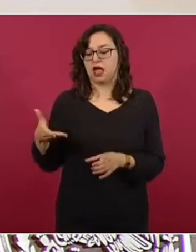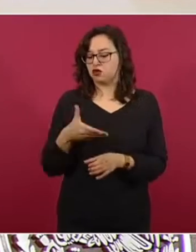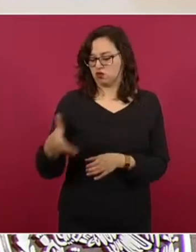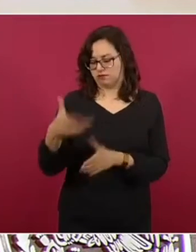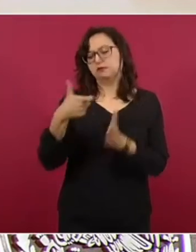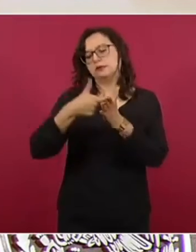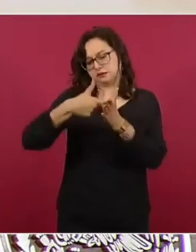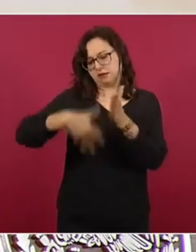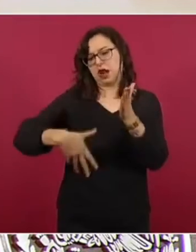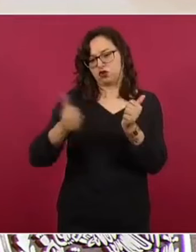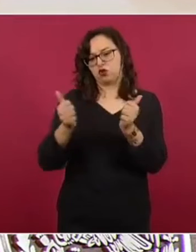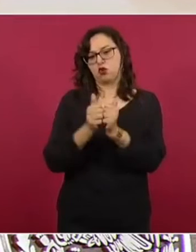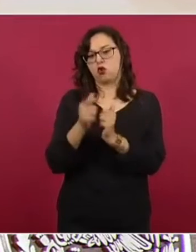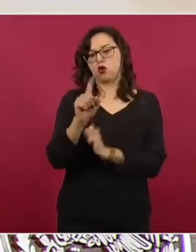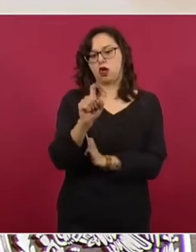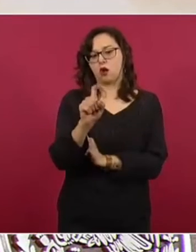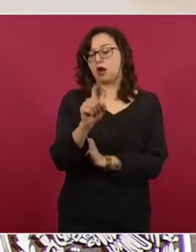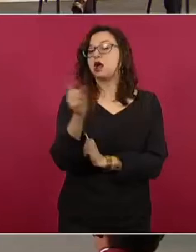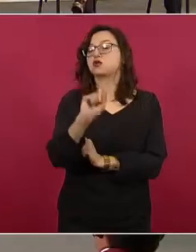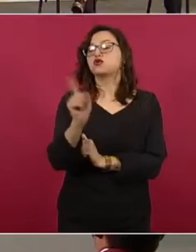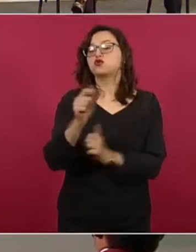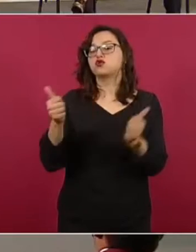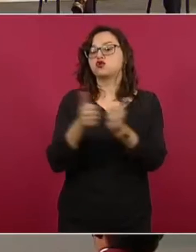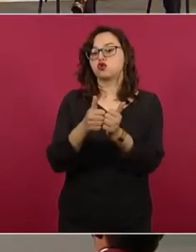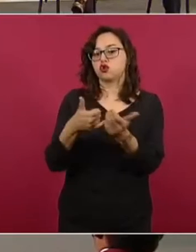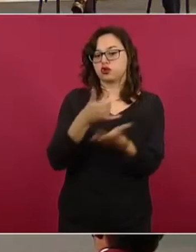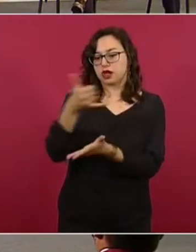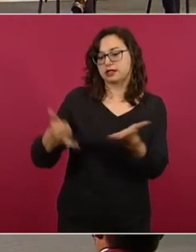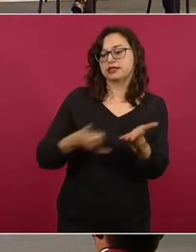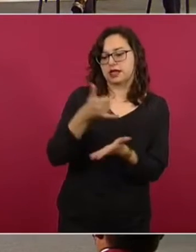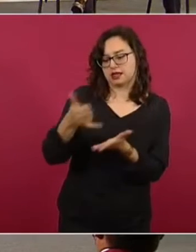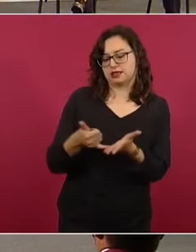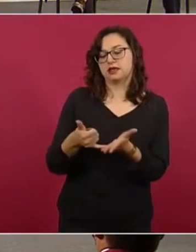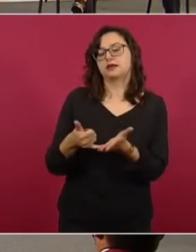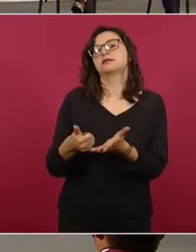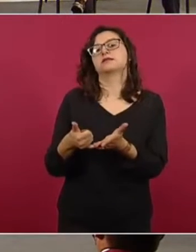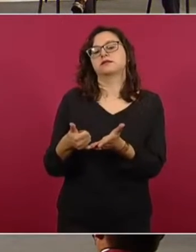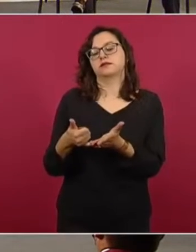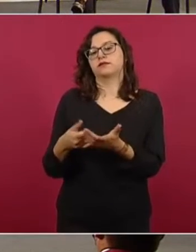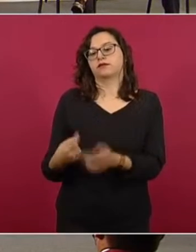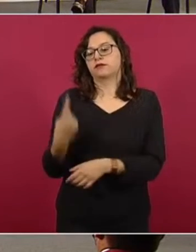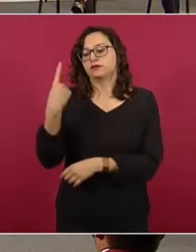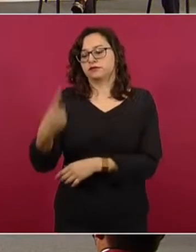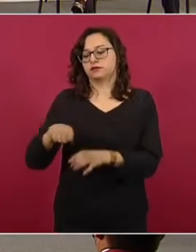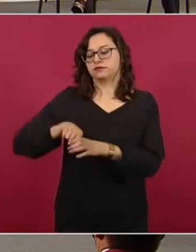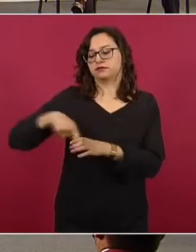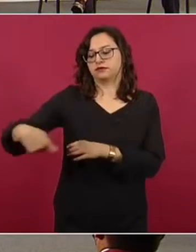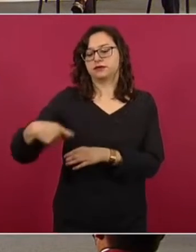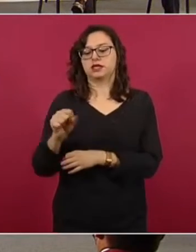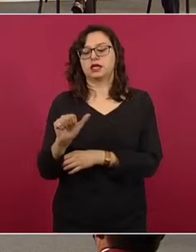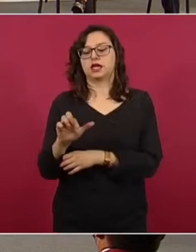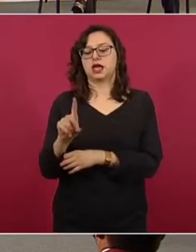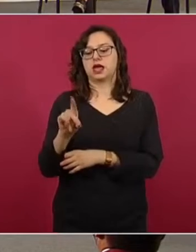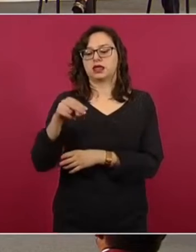encontramos en agua, digo, perdón, en aceite, que es más económico que en agua, y también una lata de sardinas.